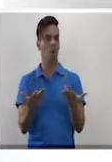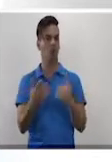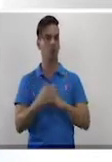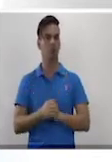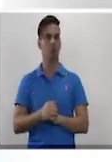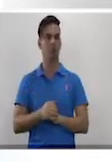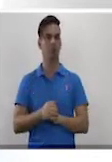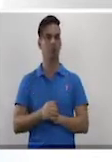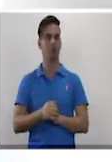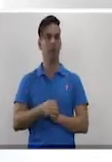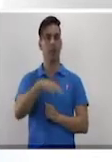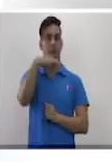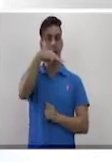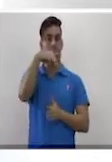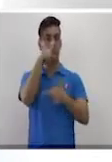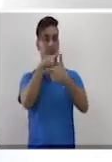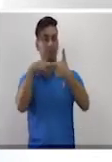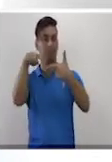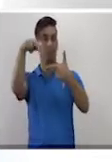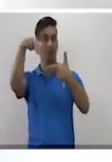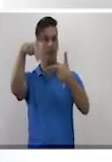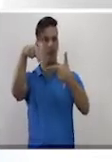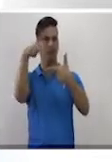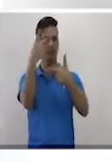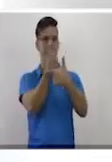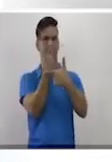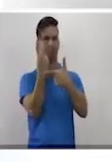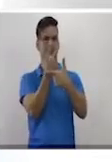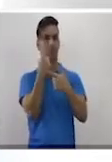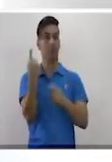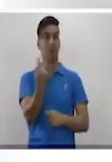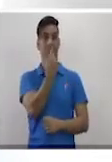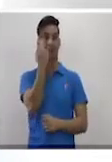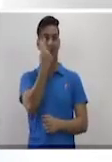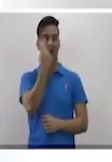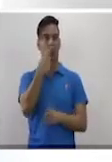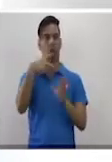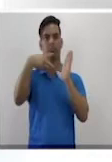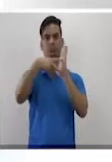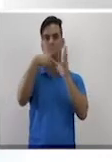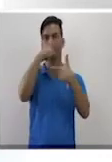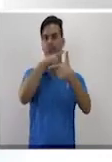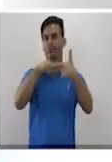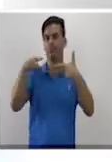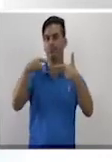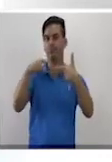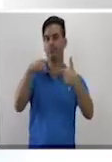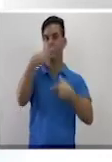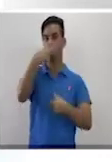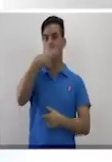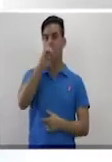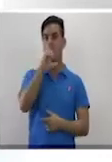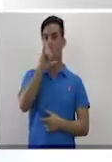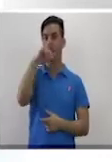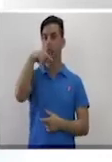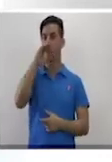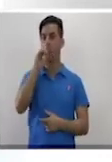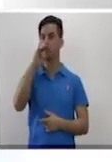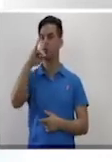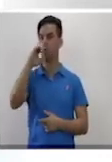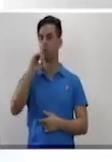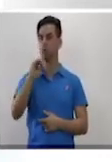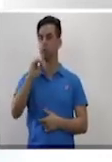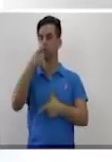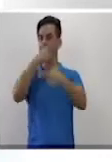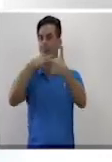¿Cómo lo vas a hacer? Tranquilo. Ahora vas a dividir un polinomio entre un monomio. Vas a dividir